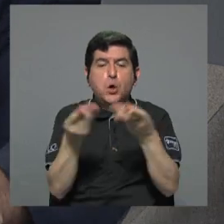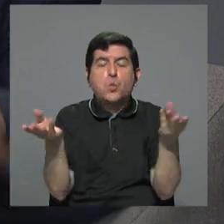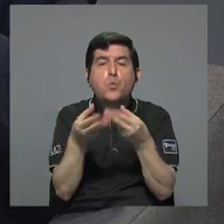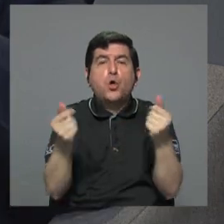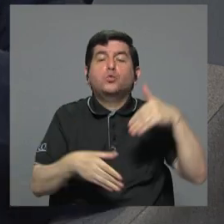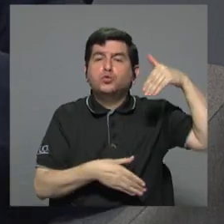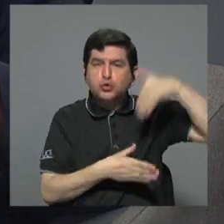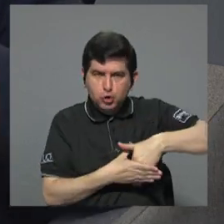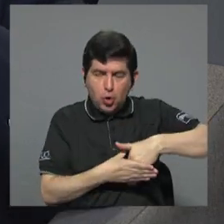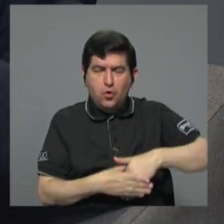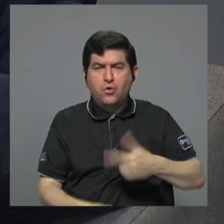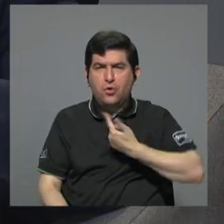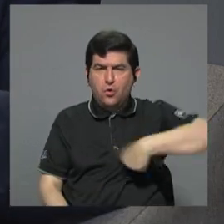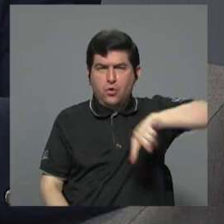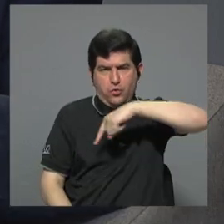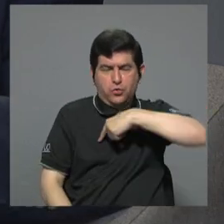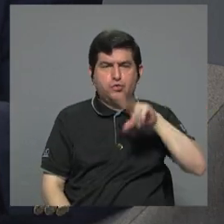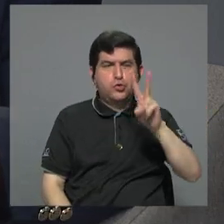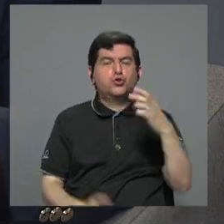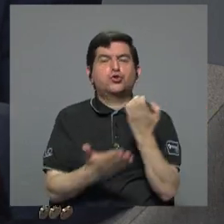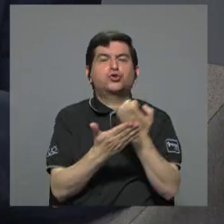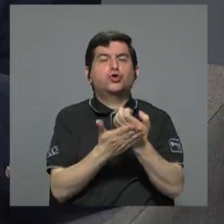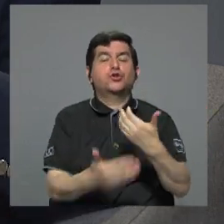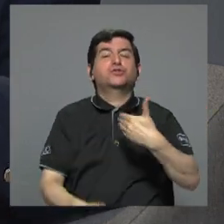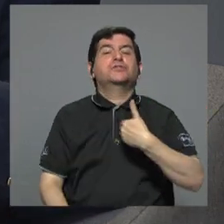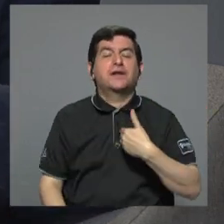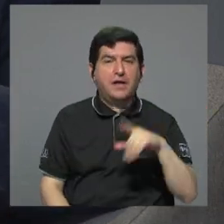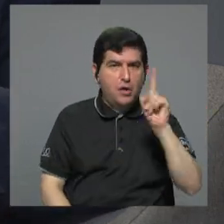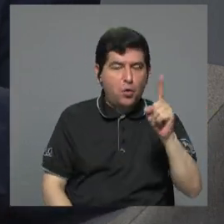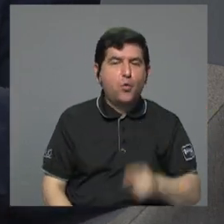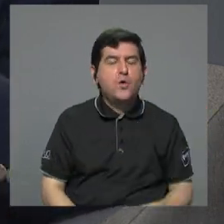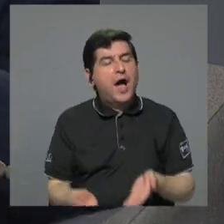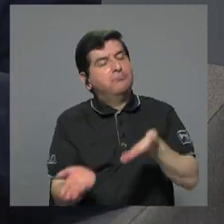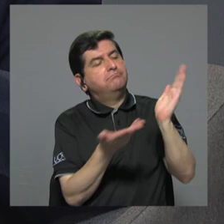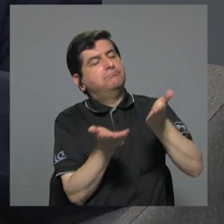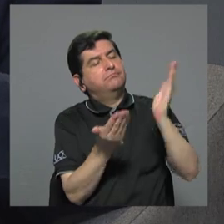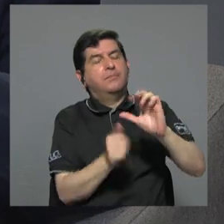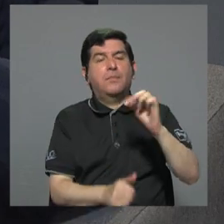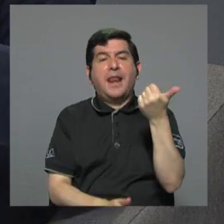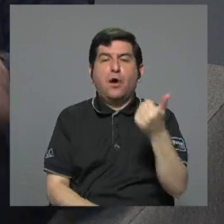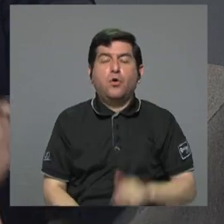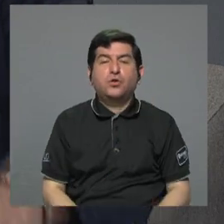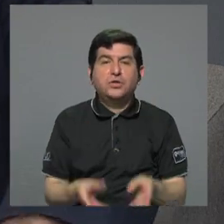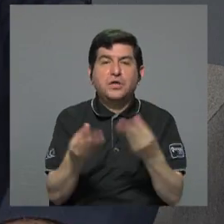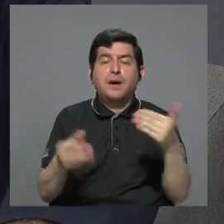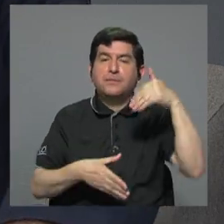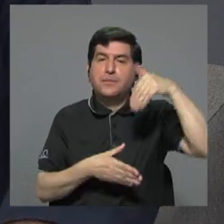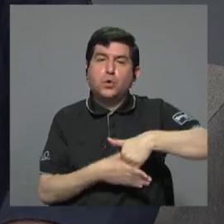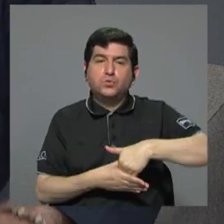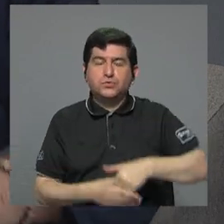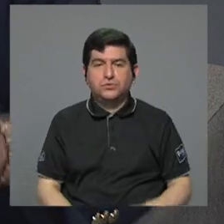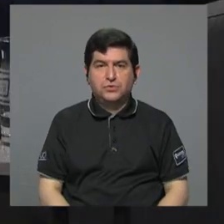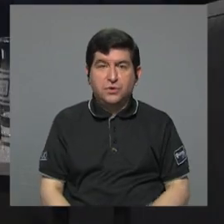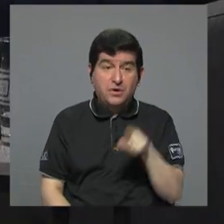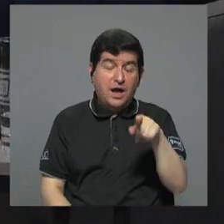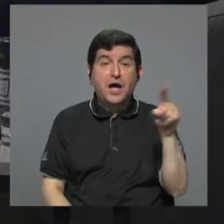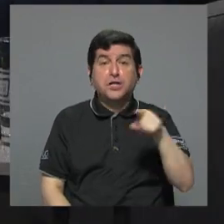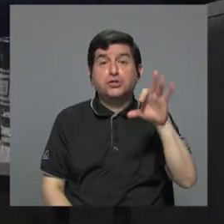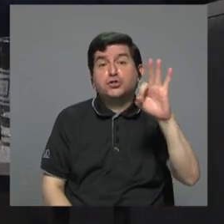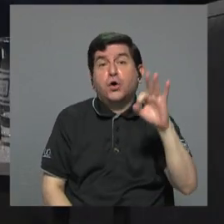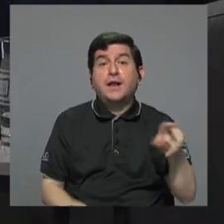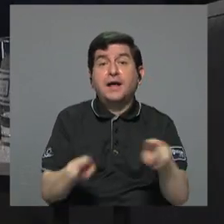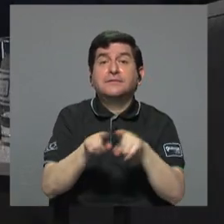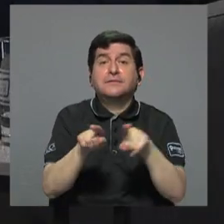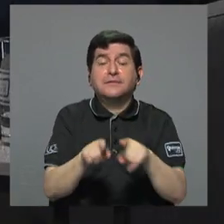interna. Nosotros tenemos dos economías, la economía exportadora y la economía de producción interna. Bueno, ahí está la de zona franca. La